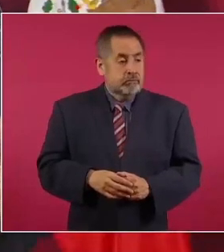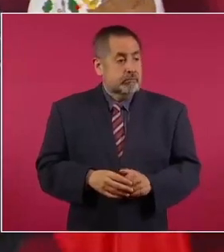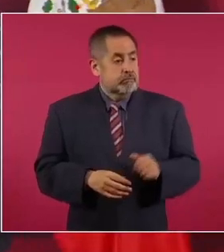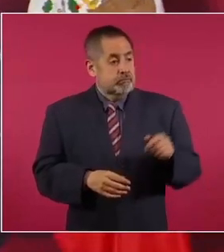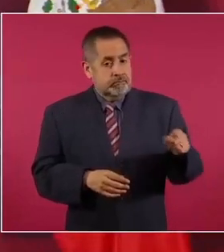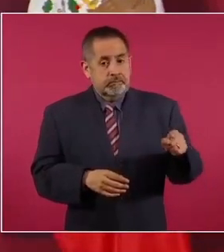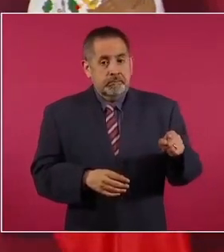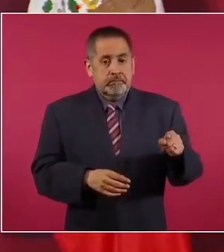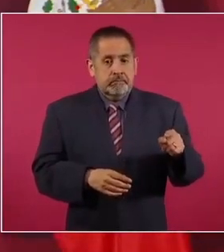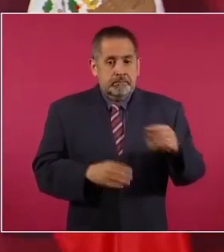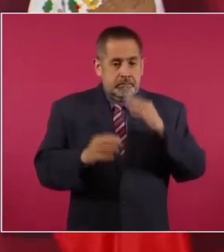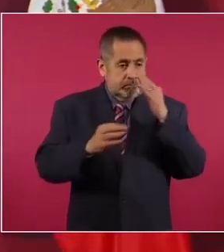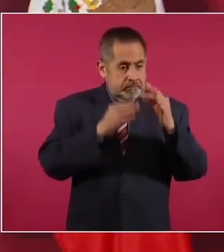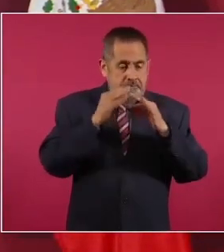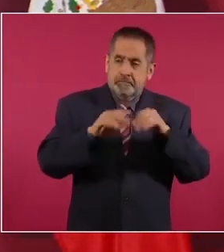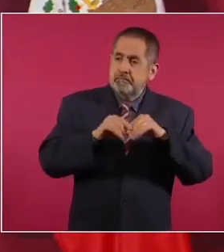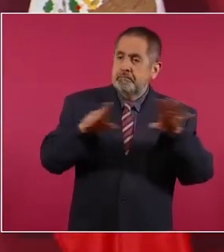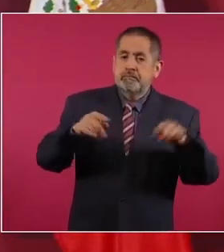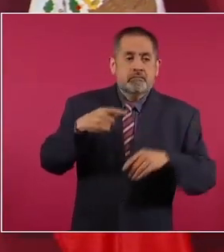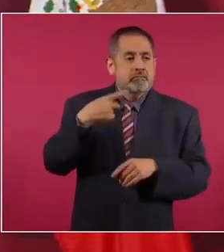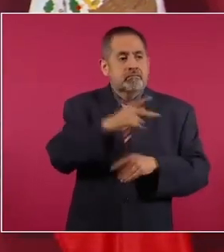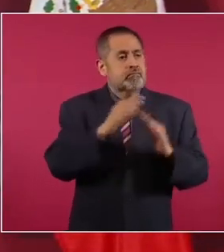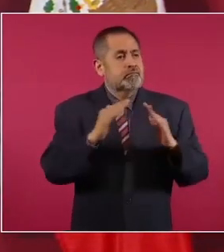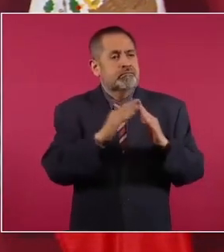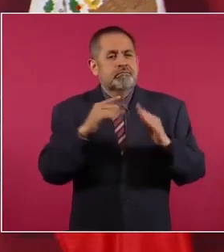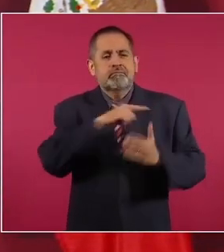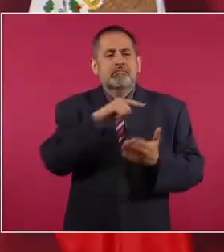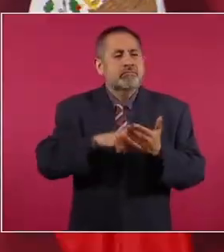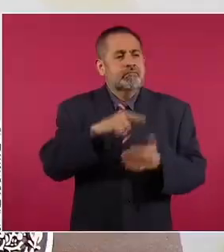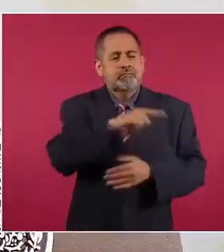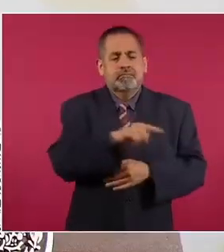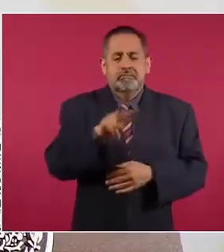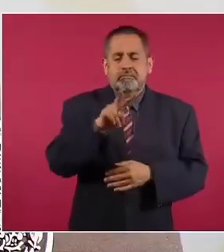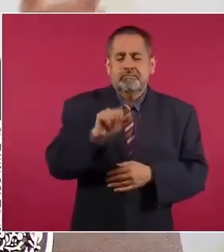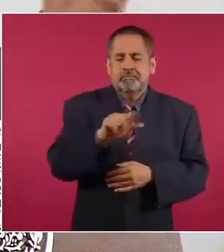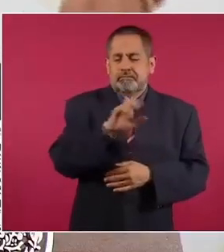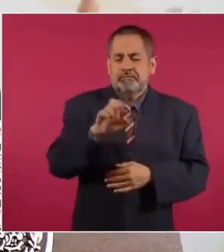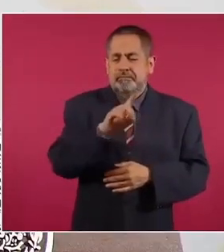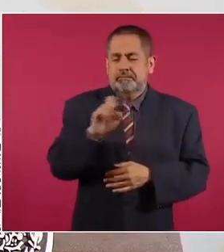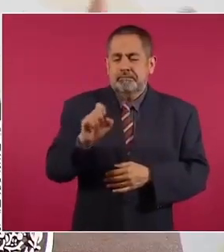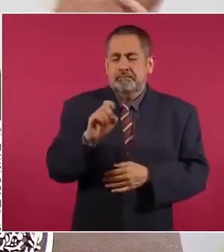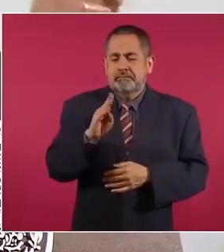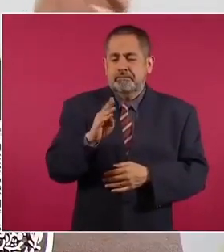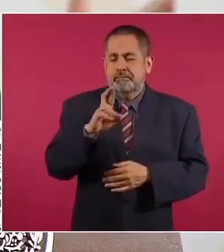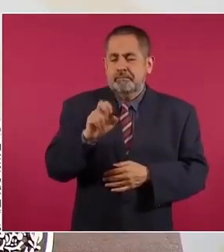sobre su mansión en Valle de Bravo o su